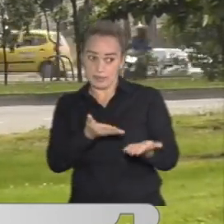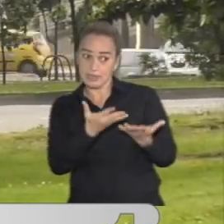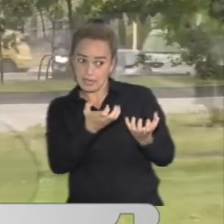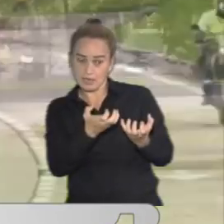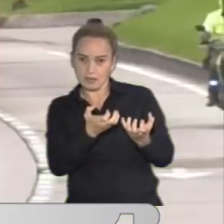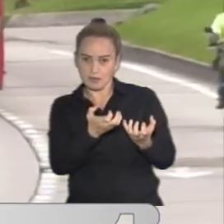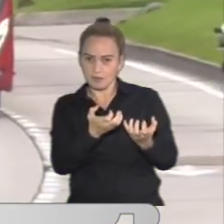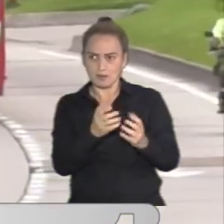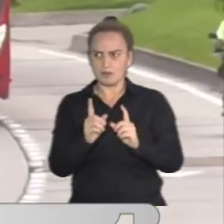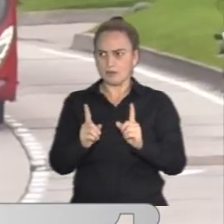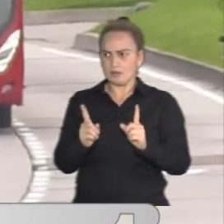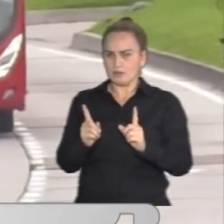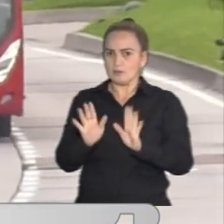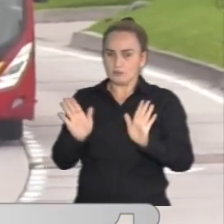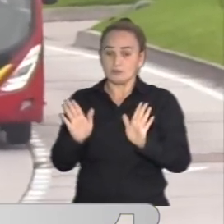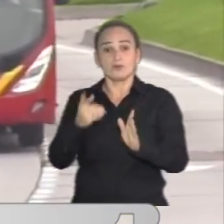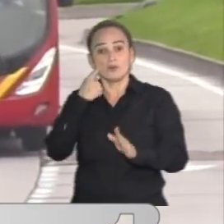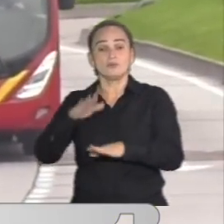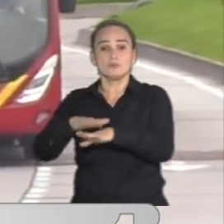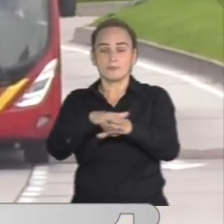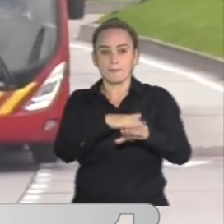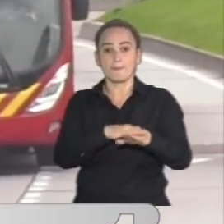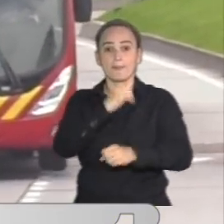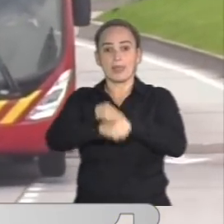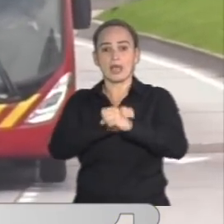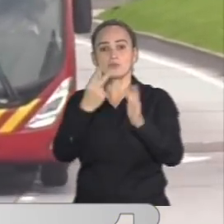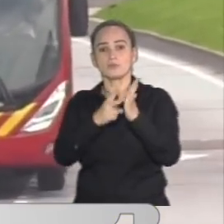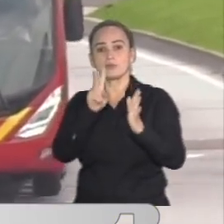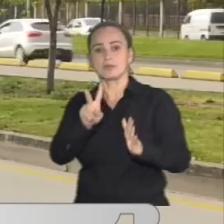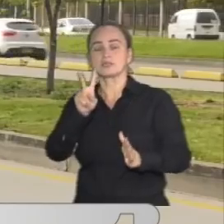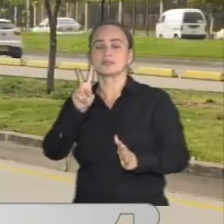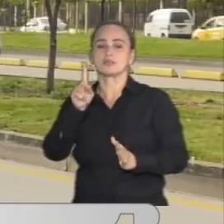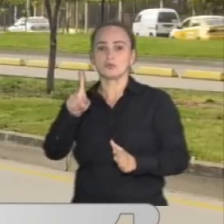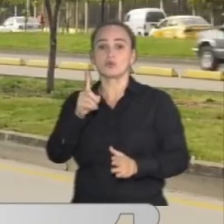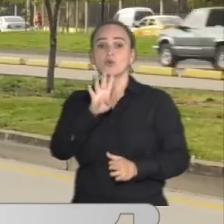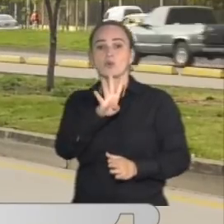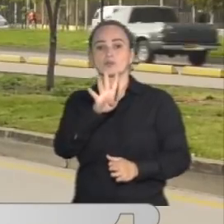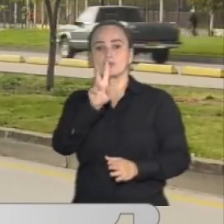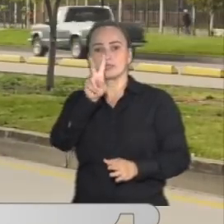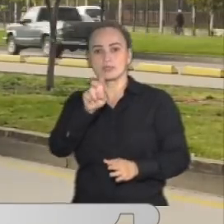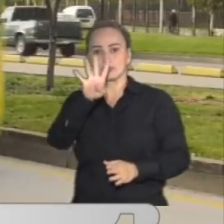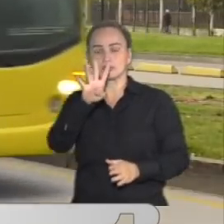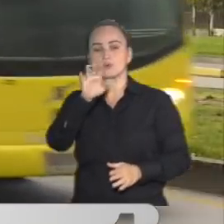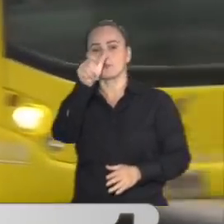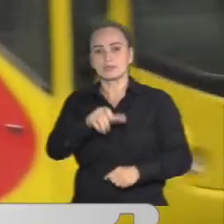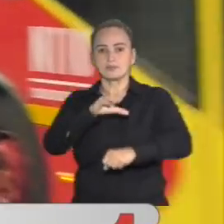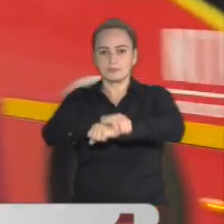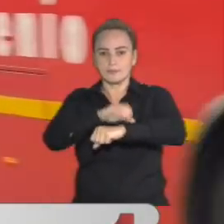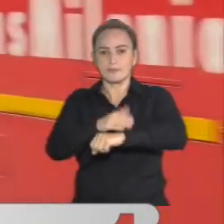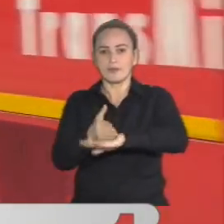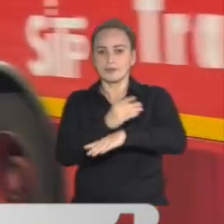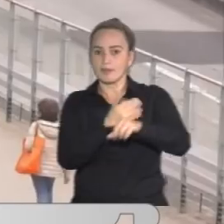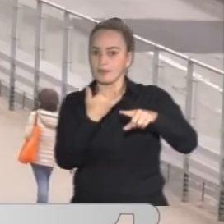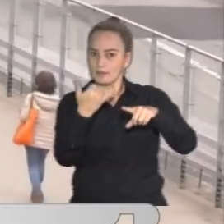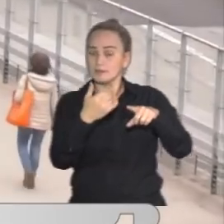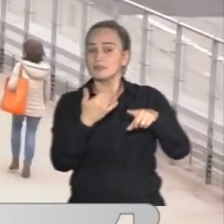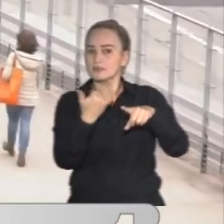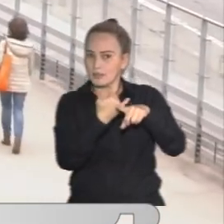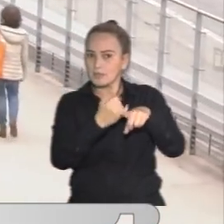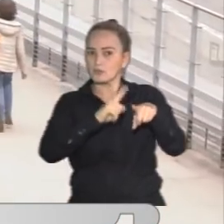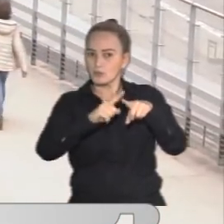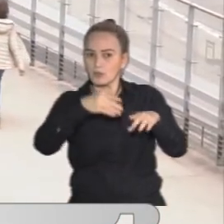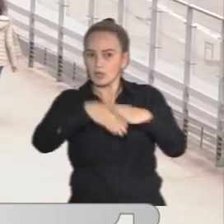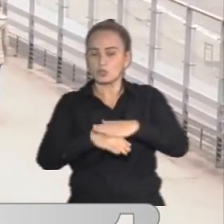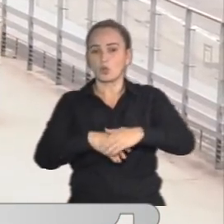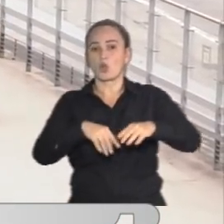extrañas, de personas que no conocemos. Este año han sido capturadas 475 personas por robar en Transmilenio. Miles